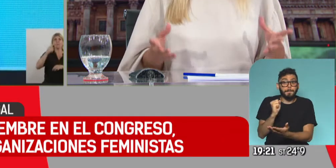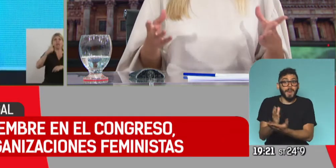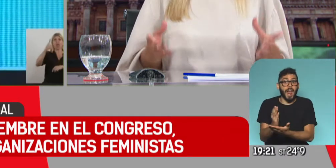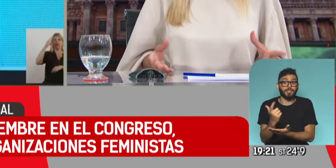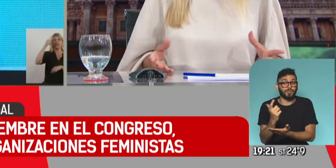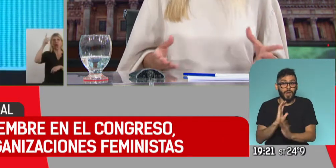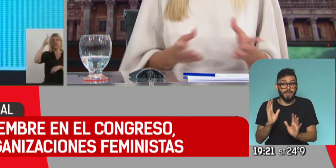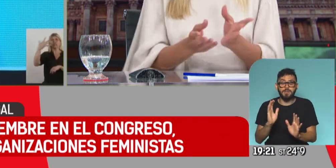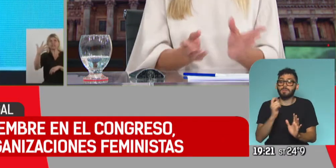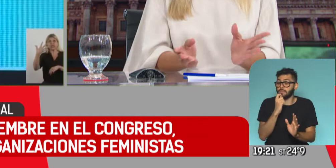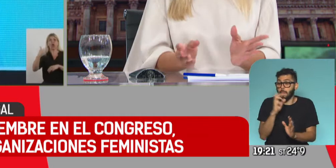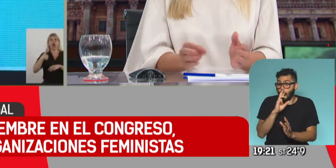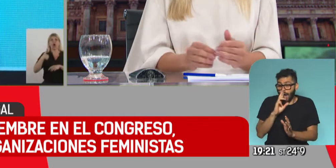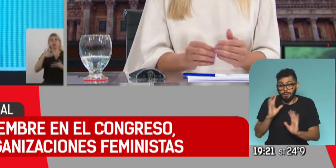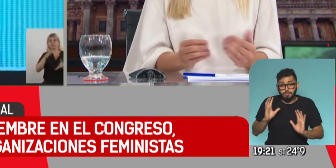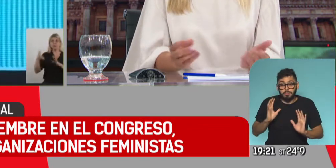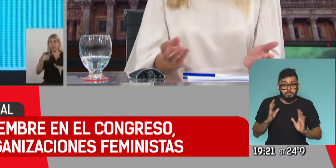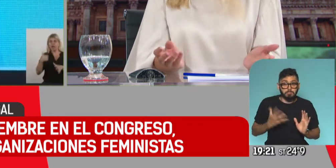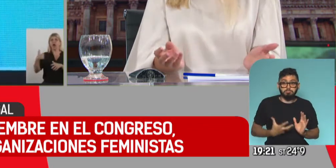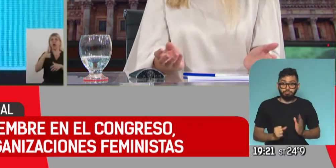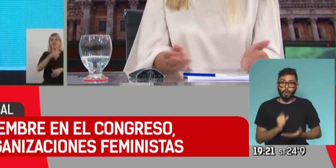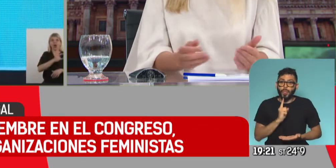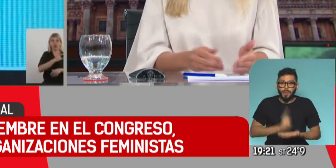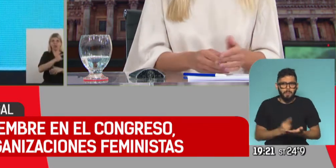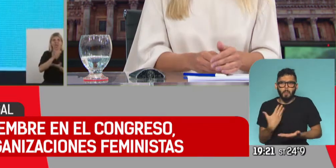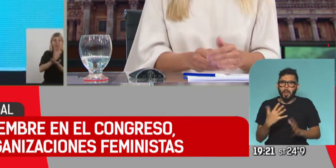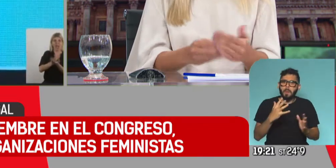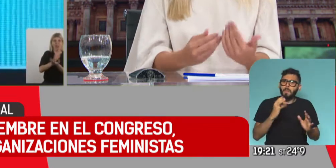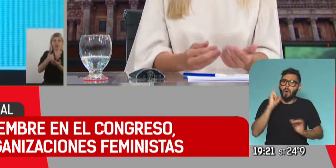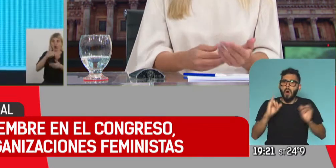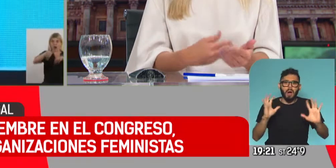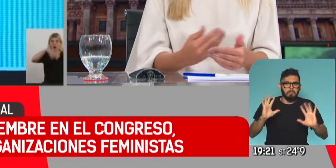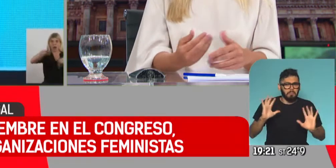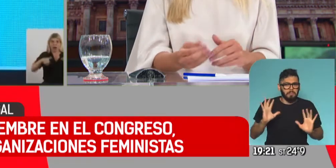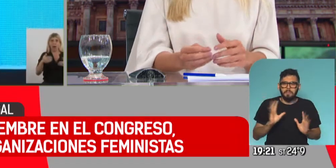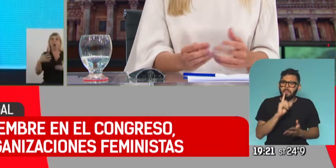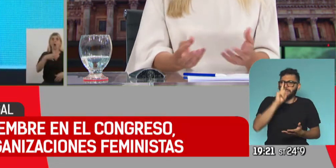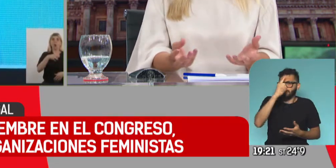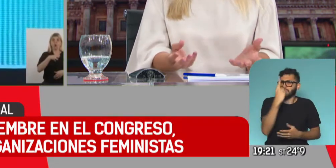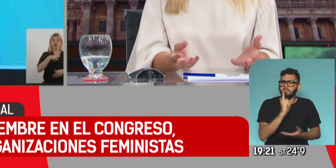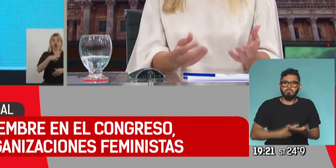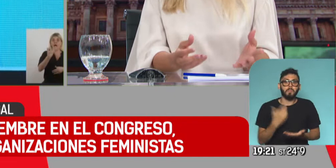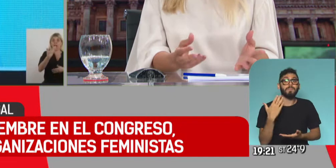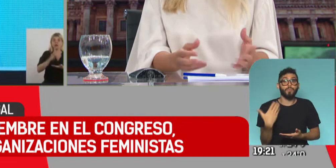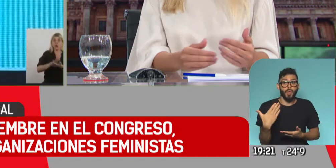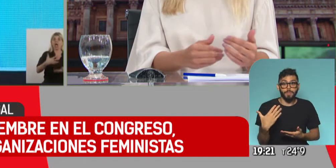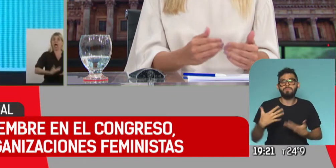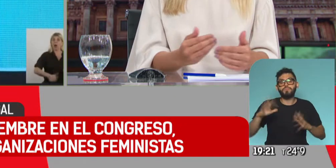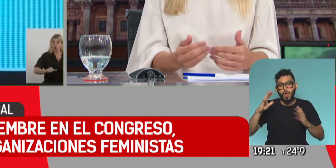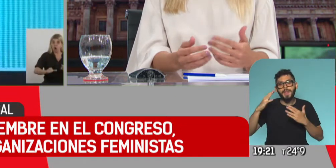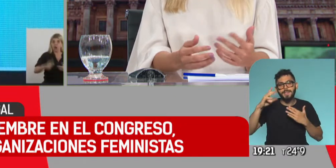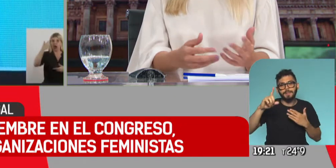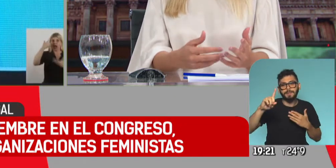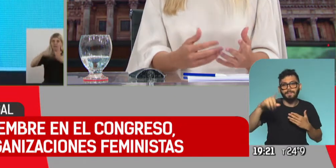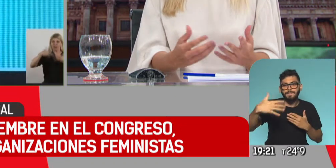puede decidir abortar y no tiene que dar ningún tipo de explicación al respecto. Bueno, sí sabemos que probablemente haya escollos y es una